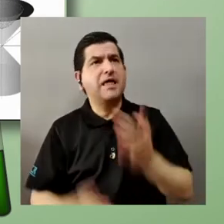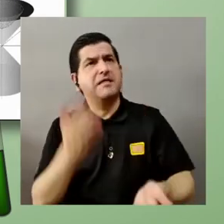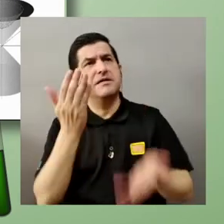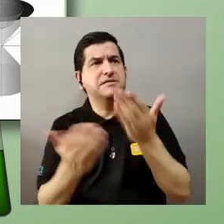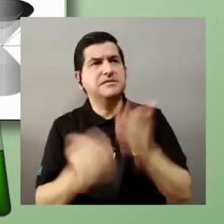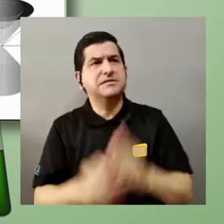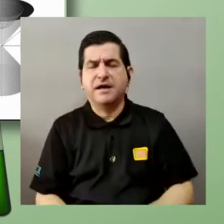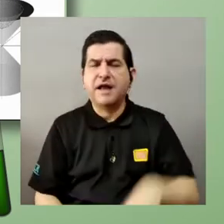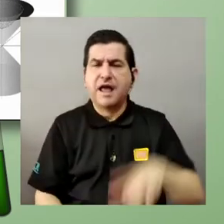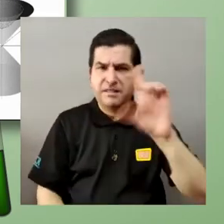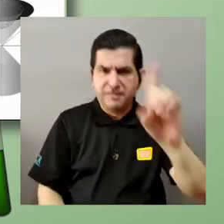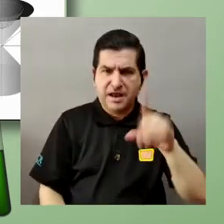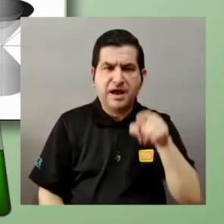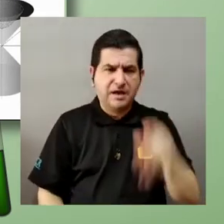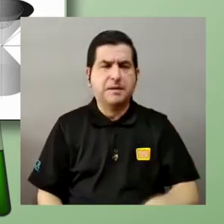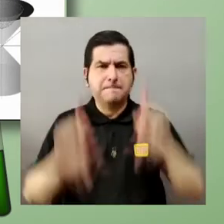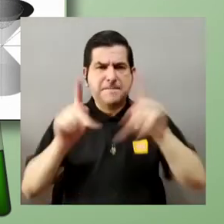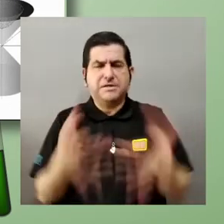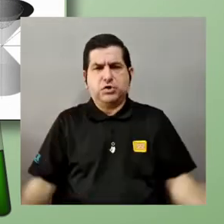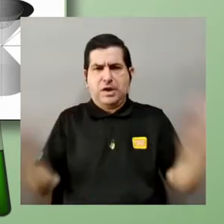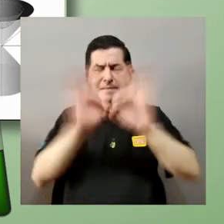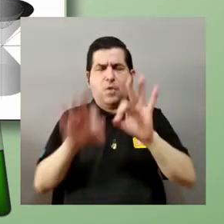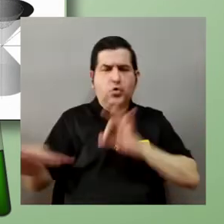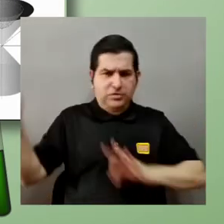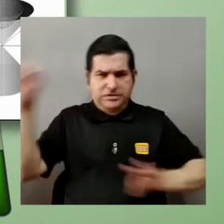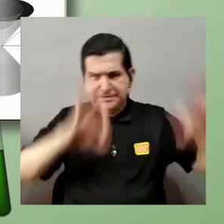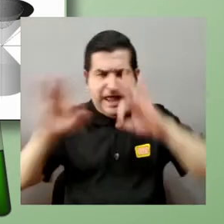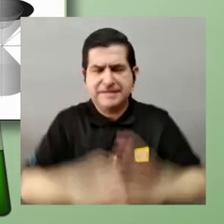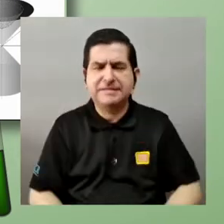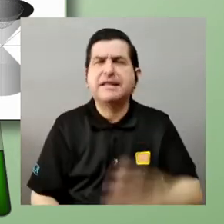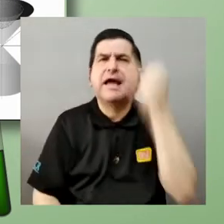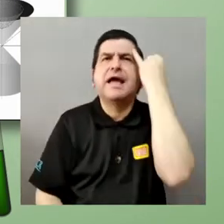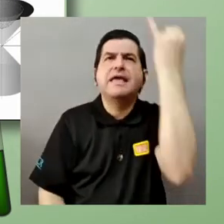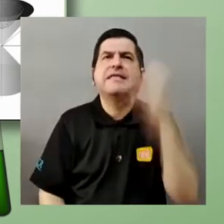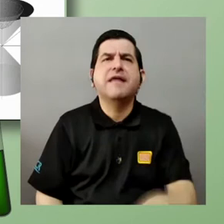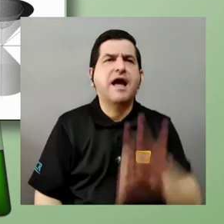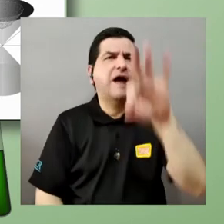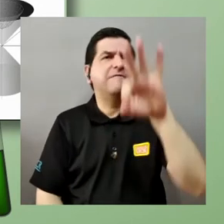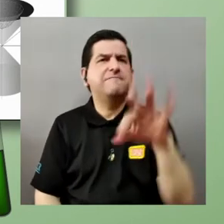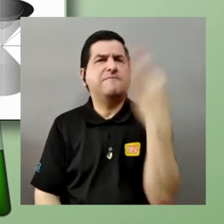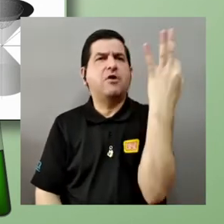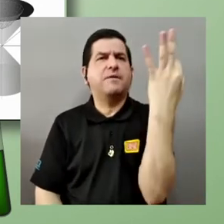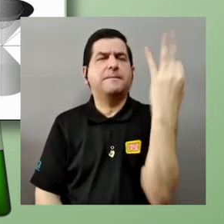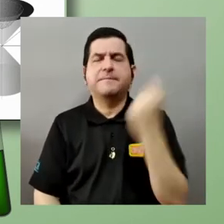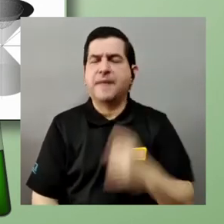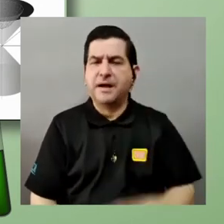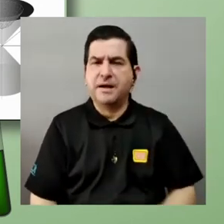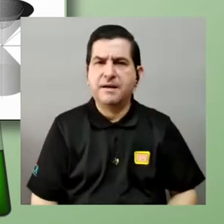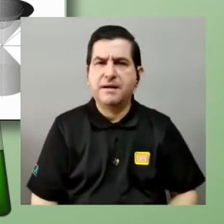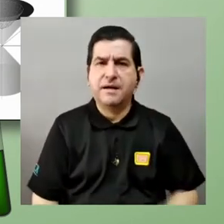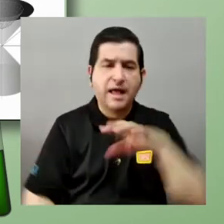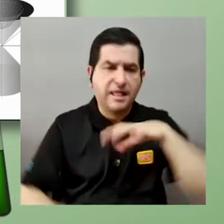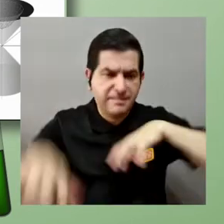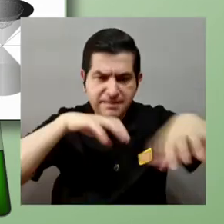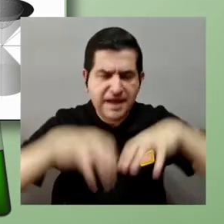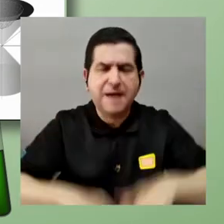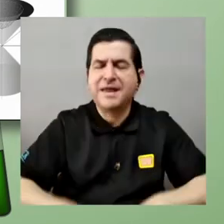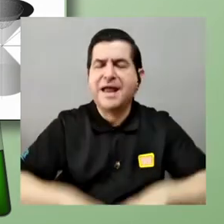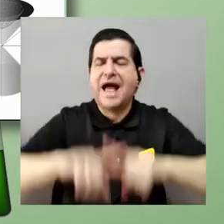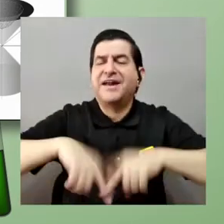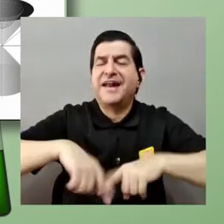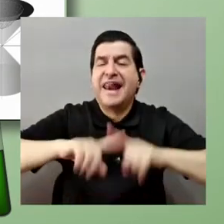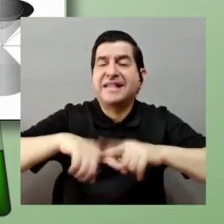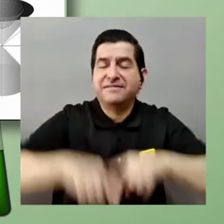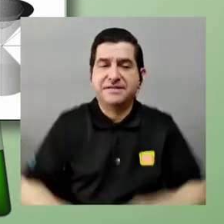Dirac que es considerado un monstruo dentro de la física llegó con esta idea de las formas para la